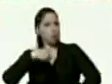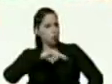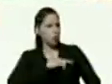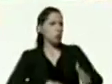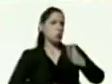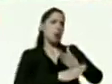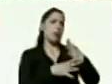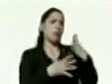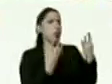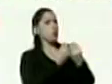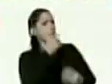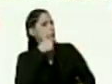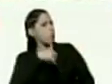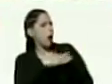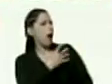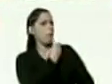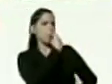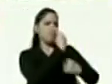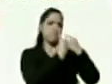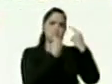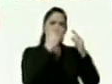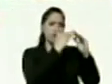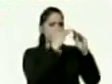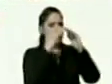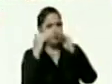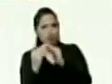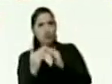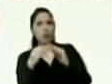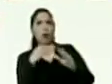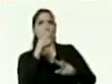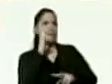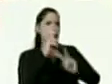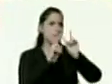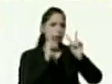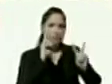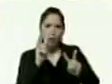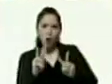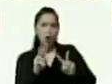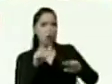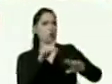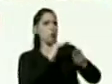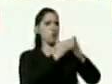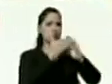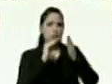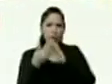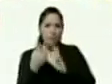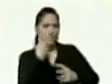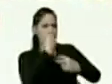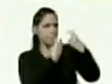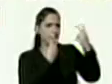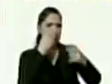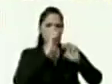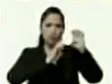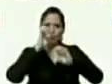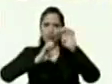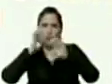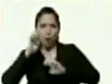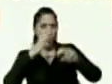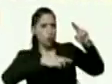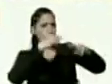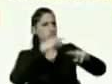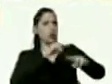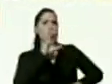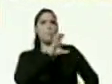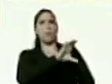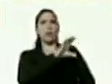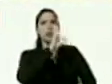con el pueblo casa por casa caso por caso comunidad por comunidad construyendo la patria